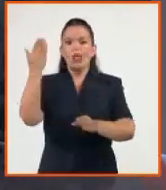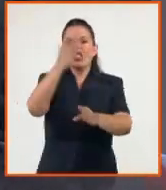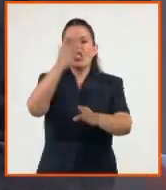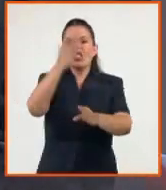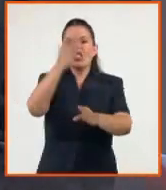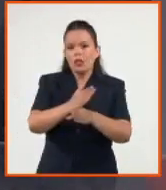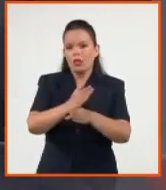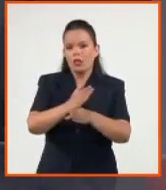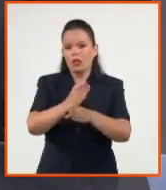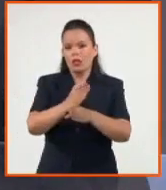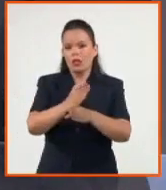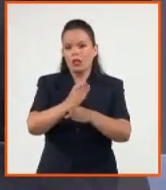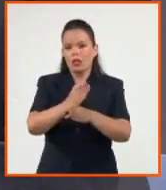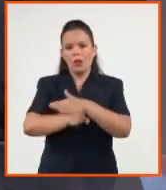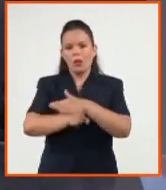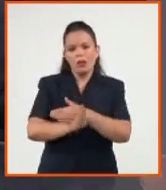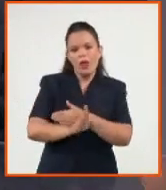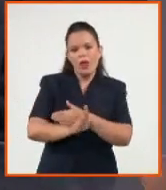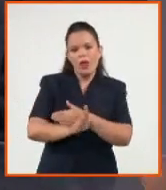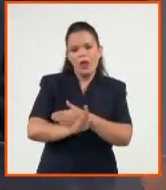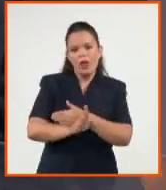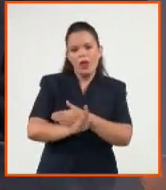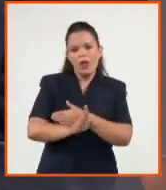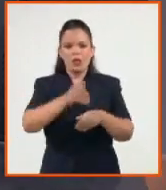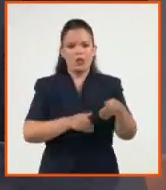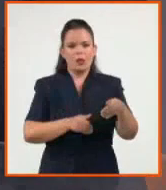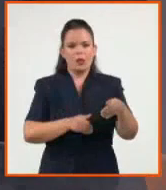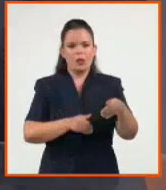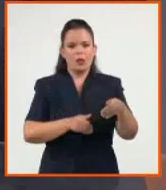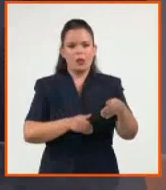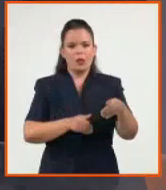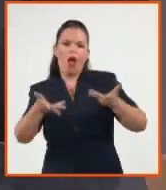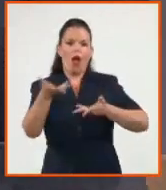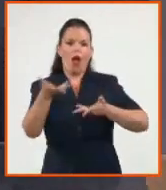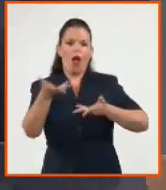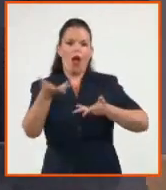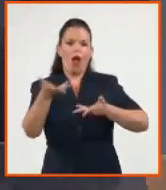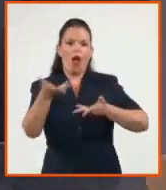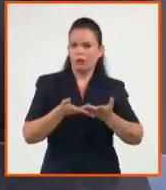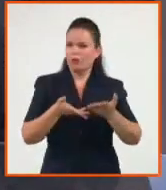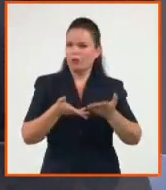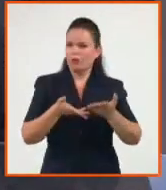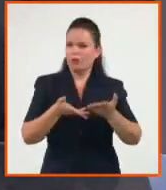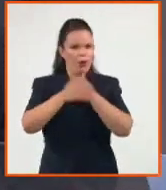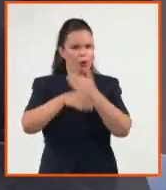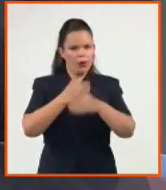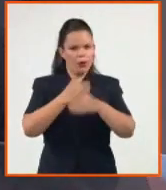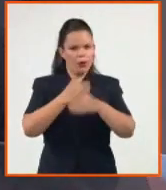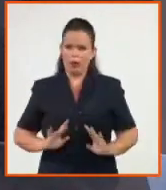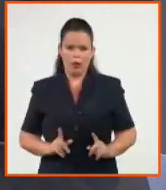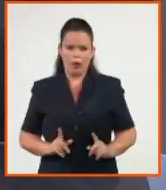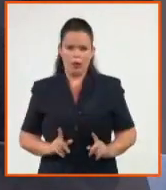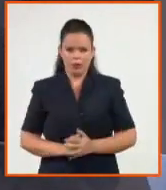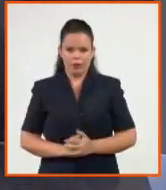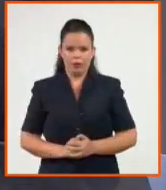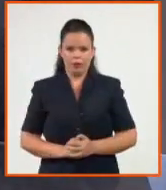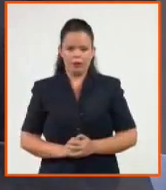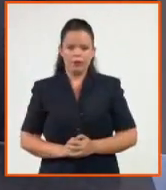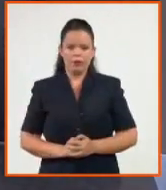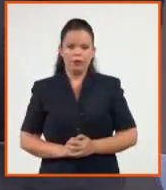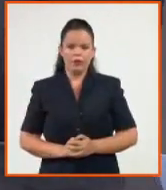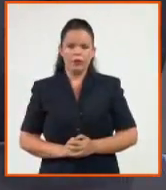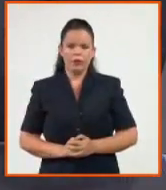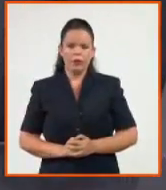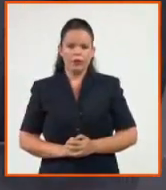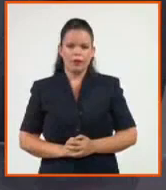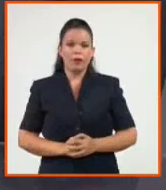social en las plataformas digitales. Yo quiero ratificar que además es parte de